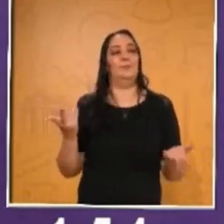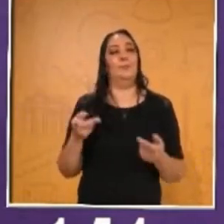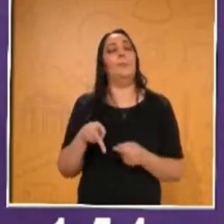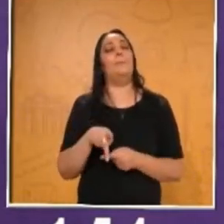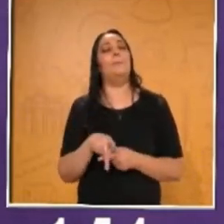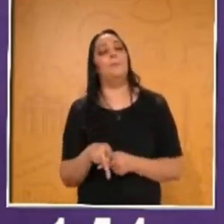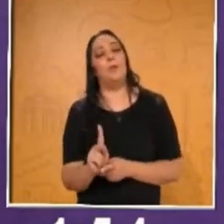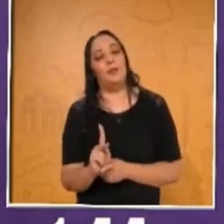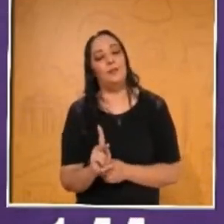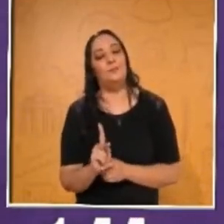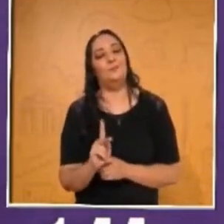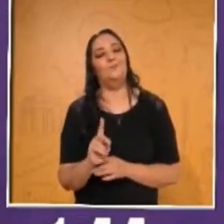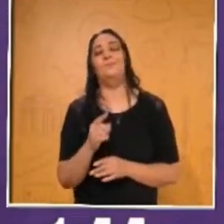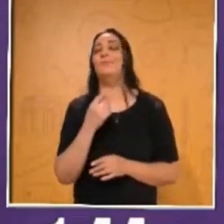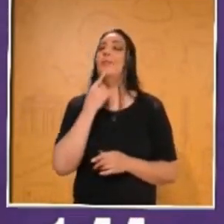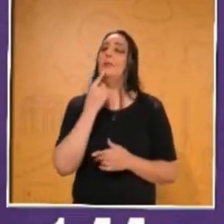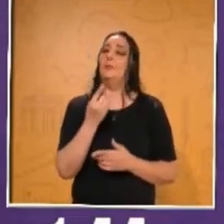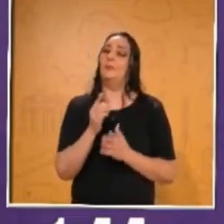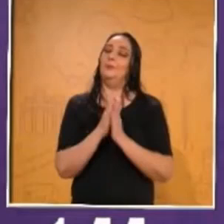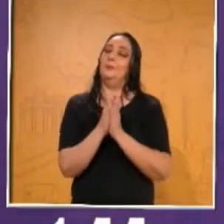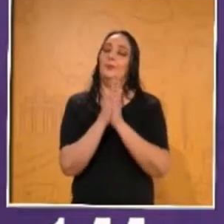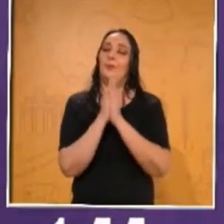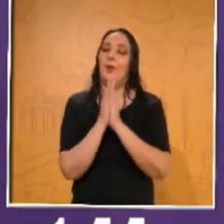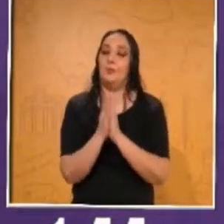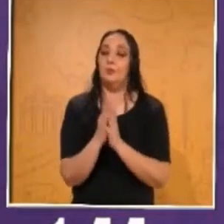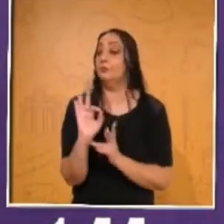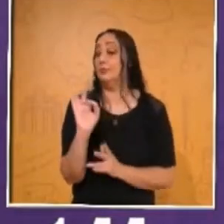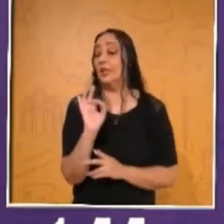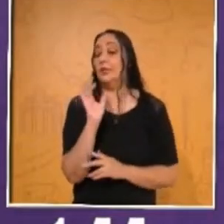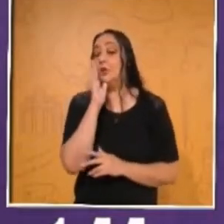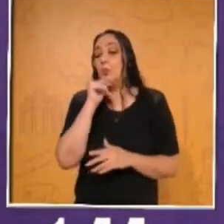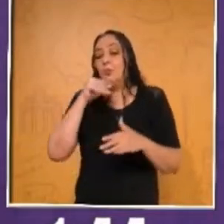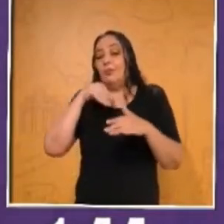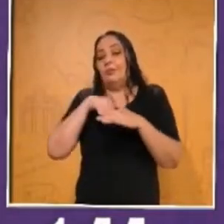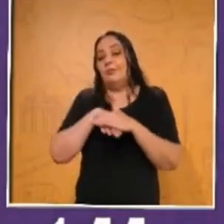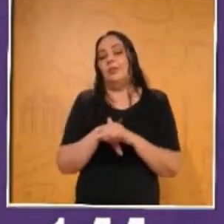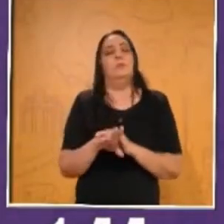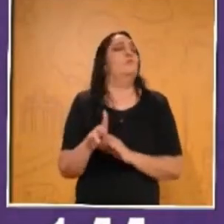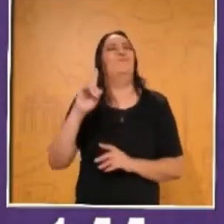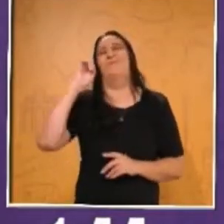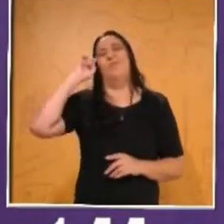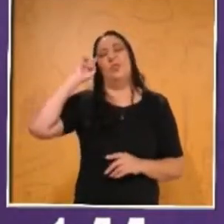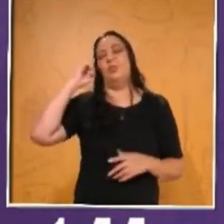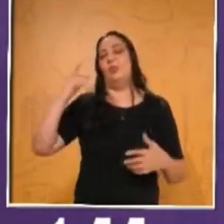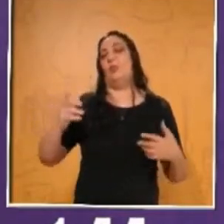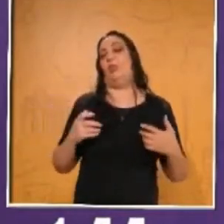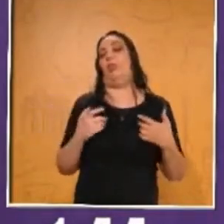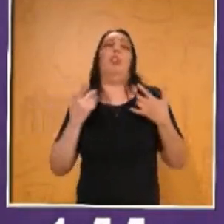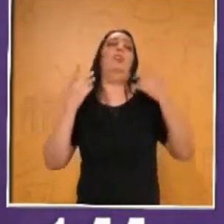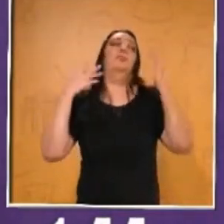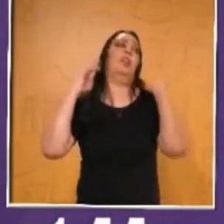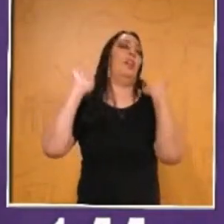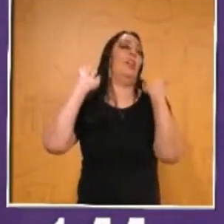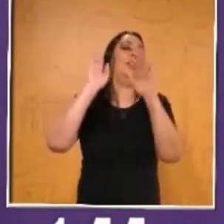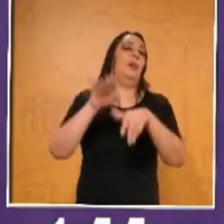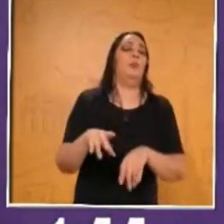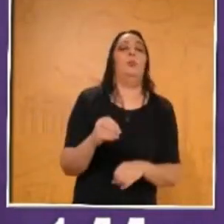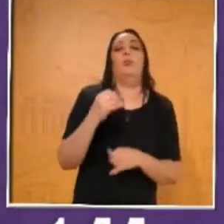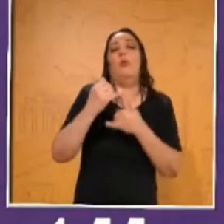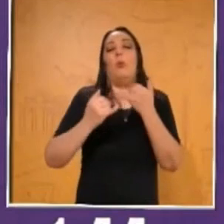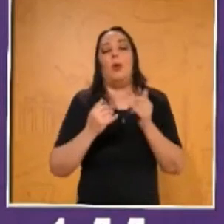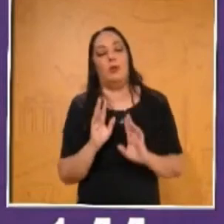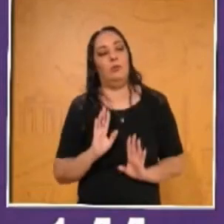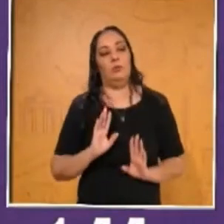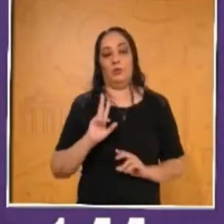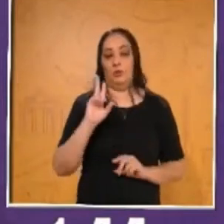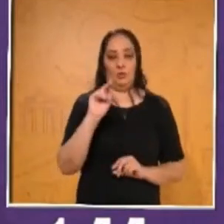Pero, lo que sí te vamos a pedir es que si no pudiste entrar, pues, no te enojes. No digas, ay, no, hombre, ha de ser puro cuento eso.